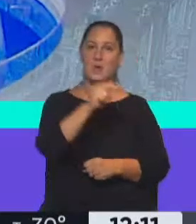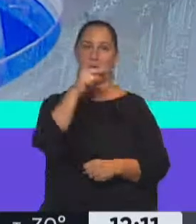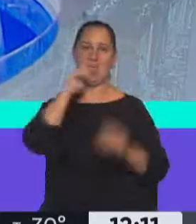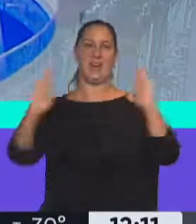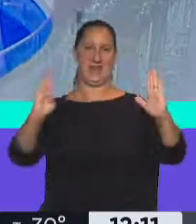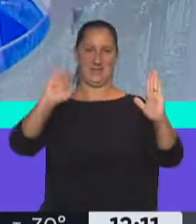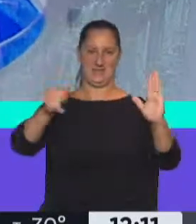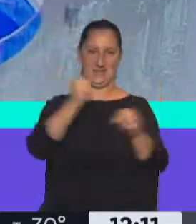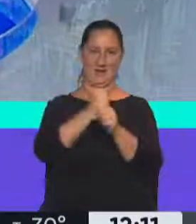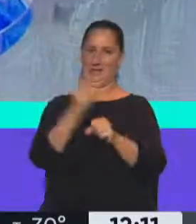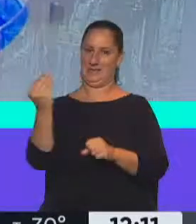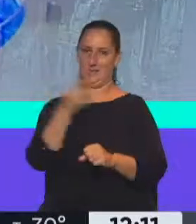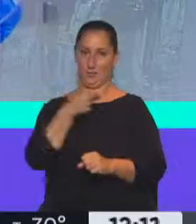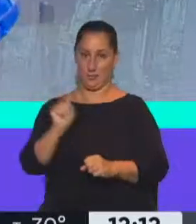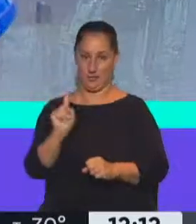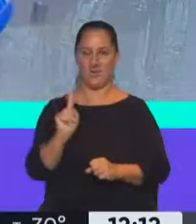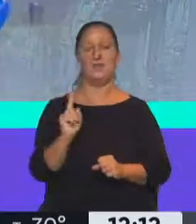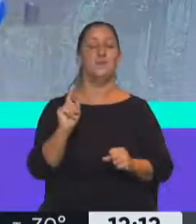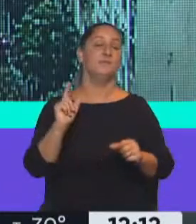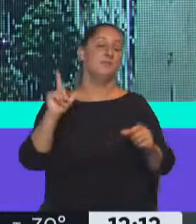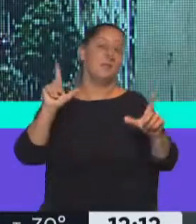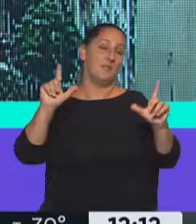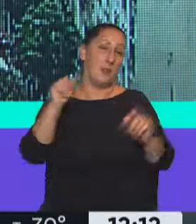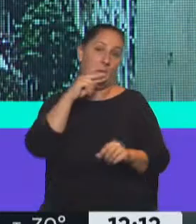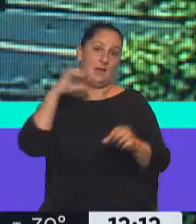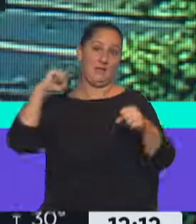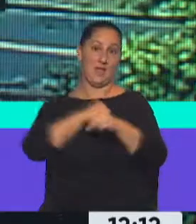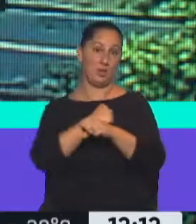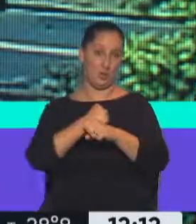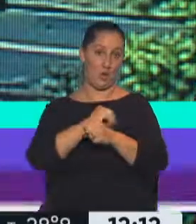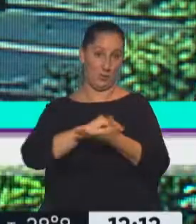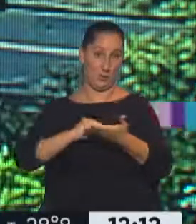viernes terminar el trabajo ya con la sanción por parte de la Cámara de Diputados. Gracias, Fer. Hasta luego.